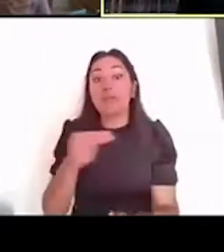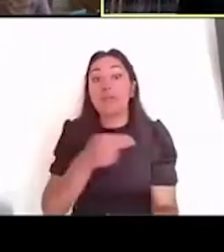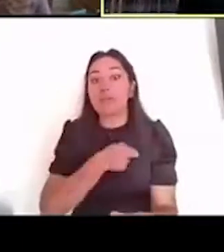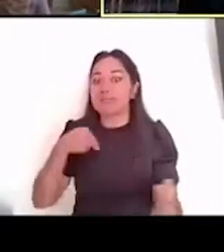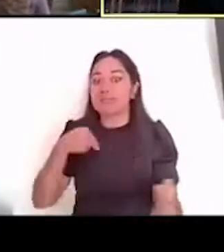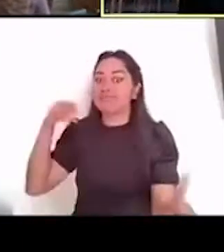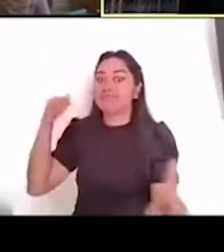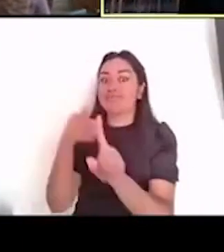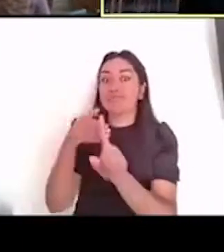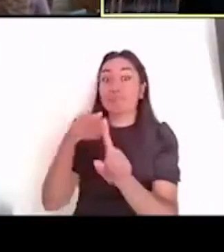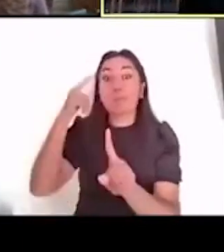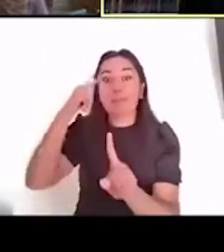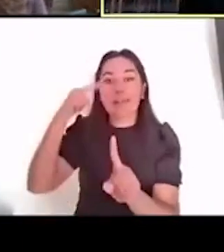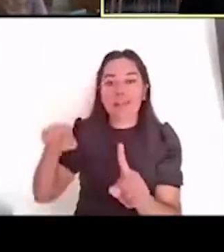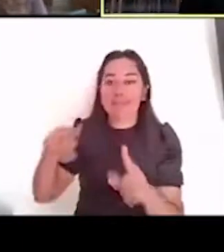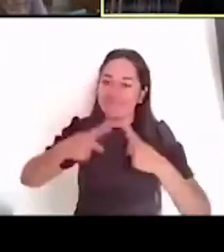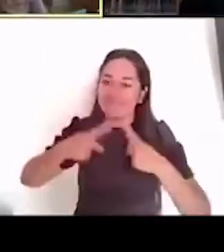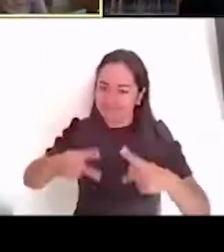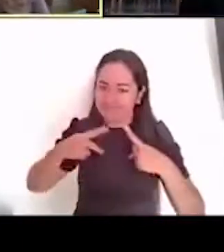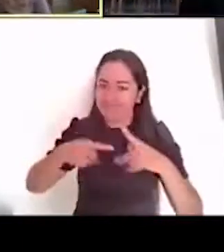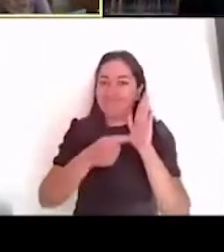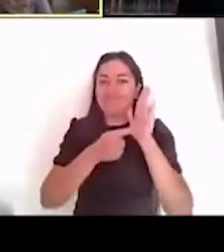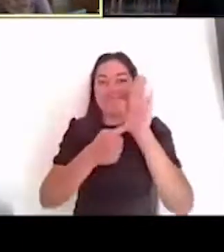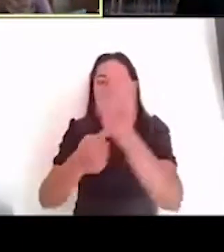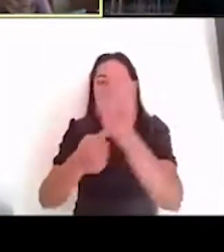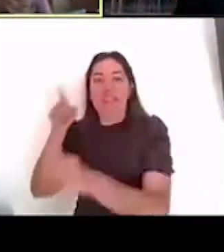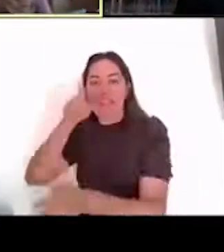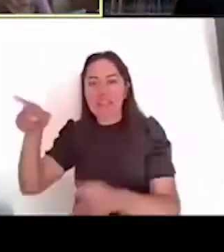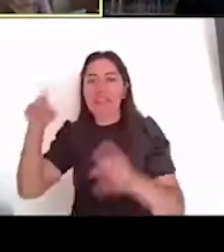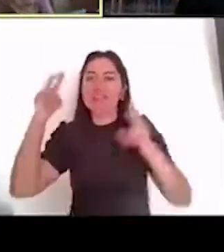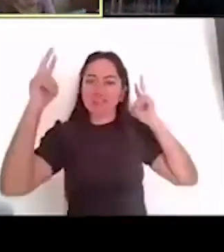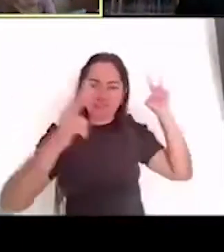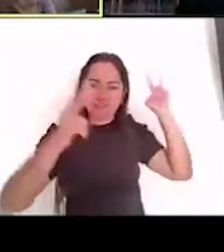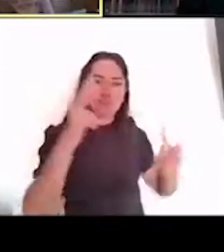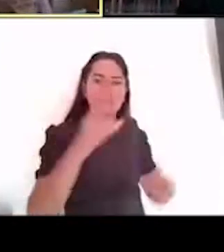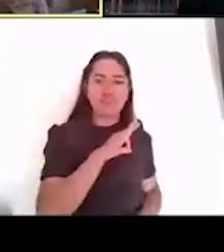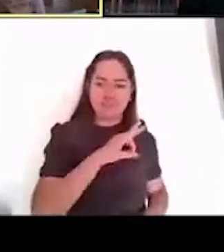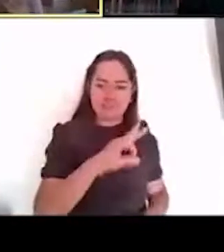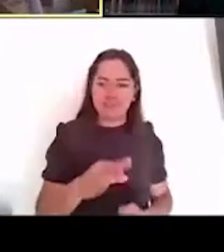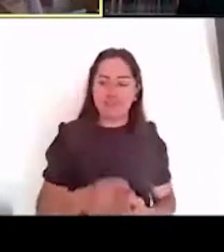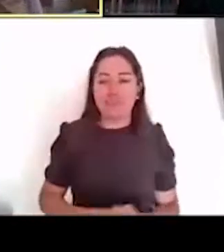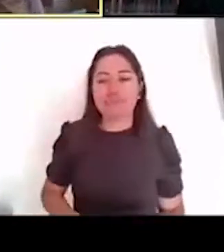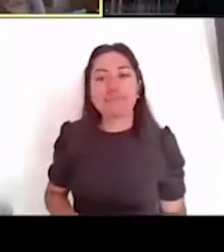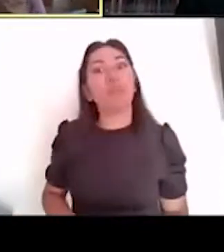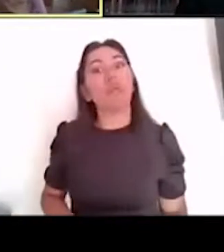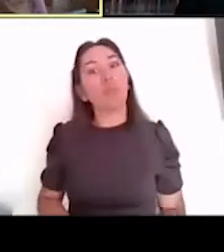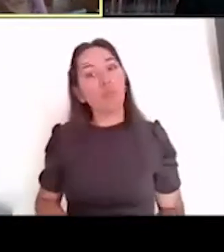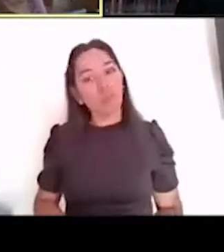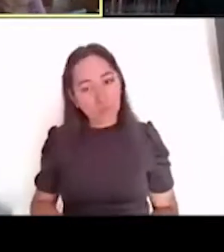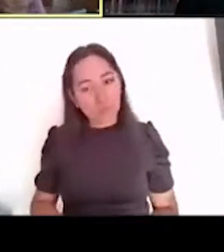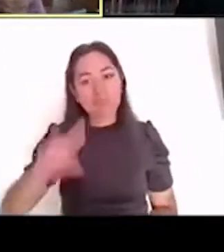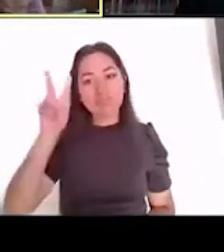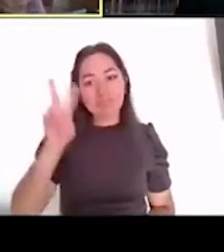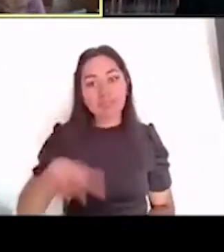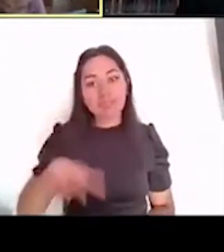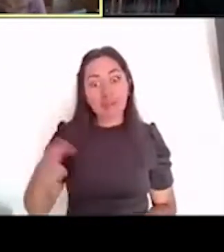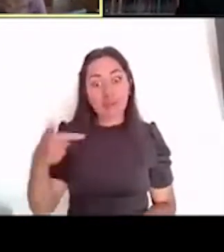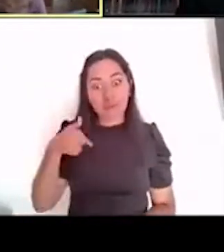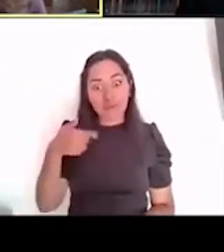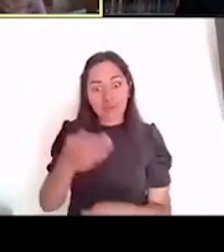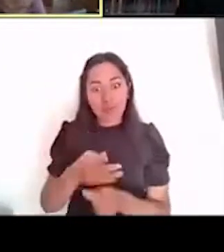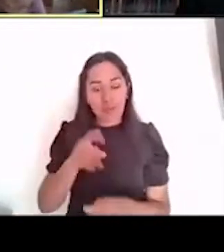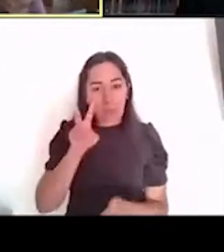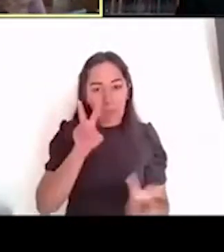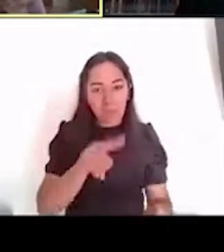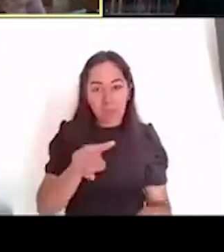que la gente tenga su oportunidad. Y, y fíjate que para mí ha sido muy satisfactorio el ver que a lo largo de estas